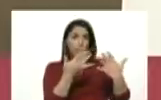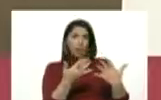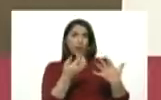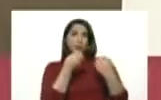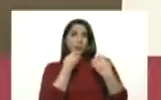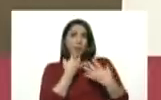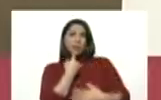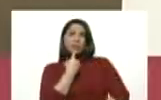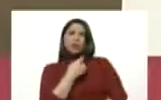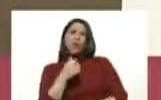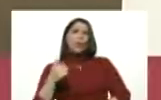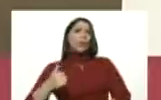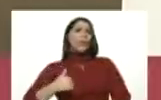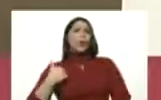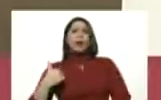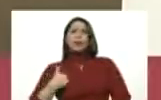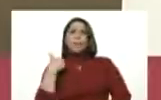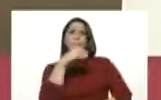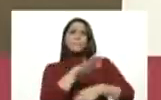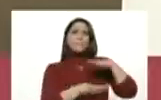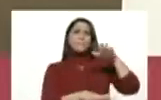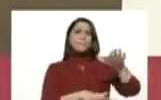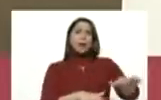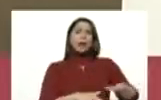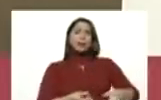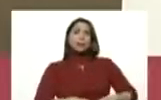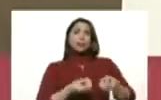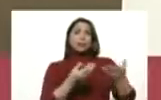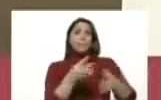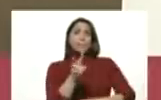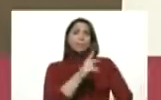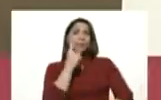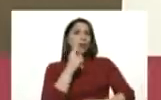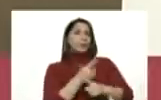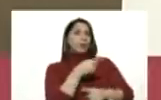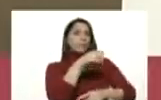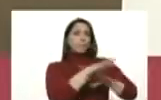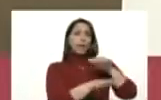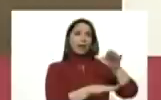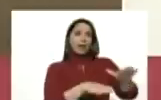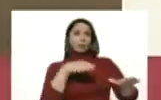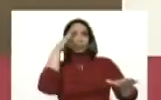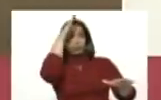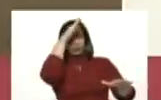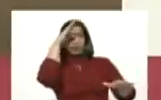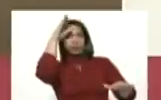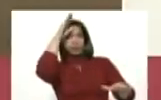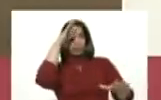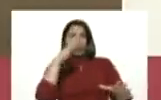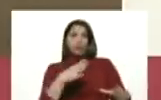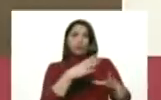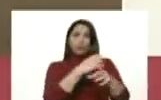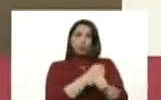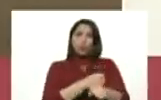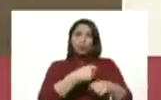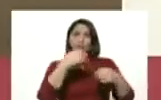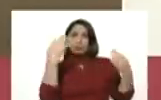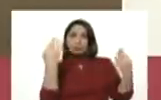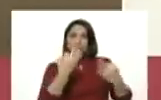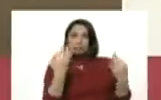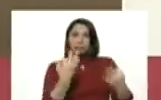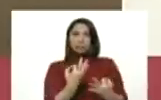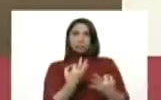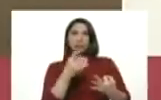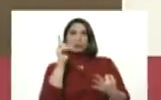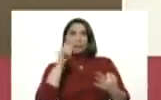Pero cualquier paso que vaya a dar Venezuela tiene que ser un paso muy concienzudo, un paso muy seguro y